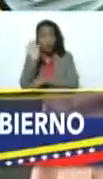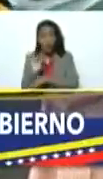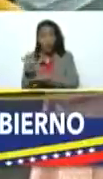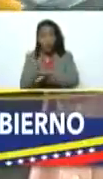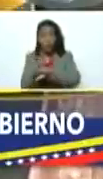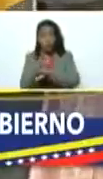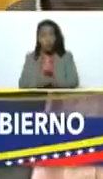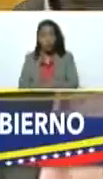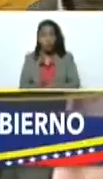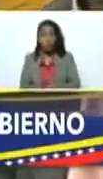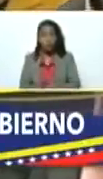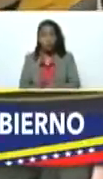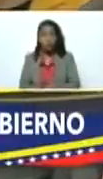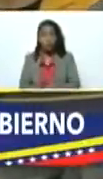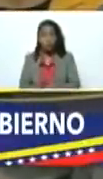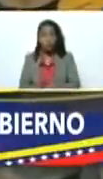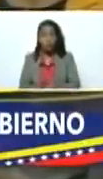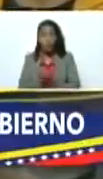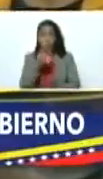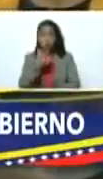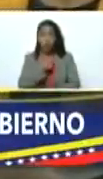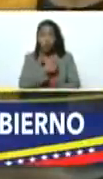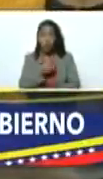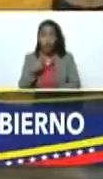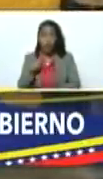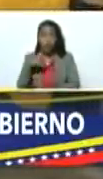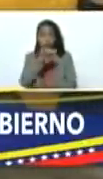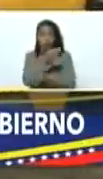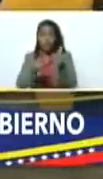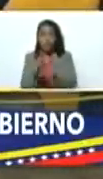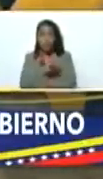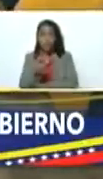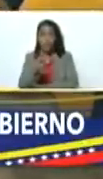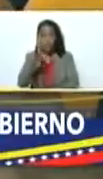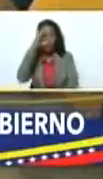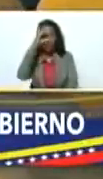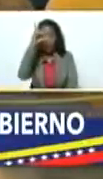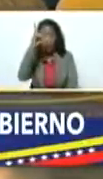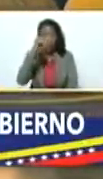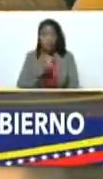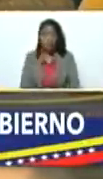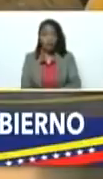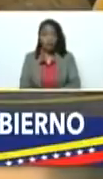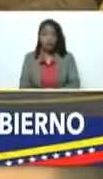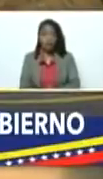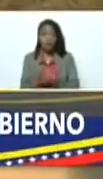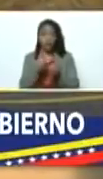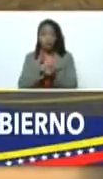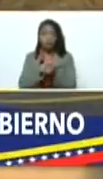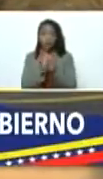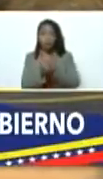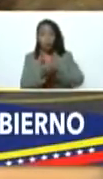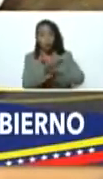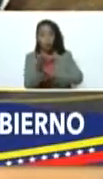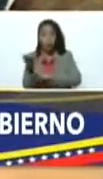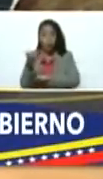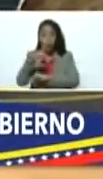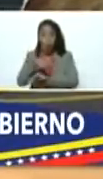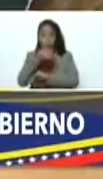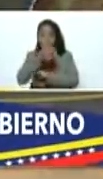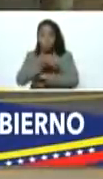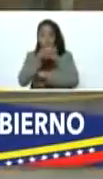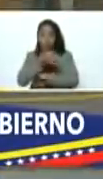Gobierno. Bueno, yo quisiera que la vicepresidenta ejecutiva, que ha intercambiado con ustedes hoy en la tarde,